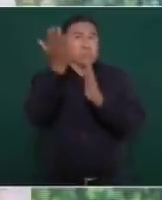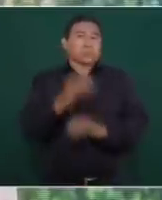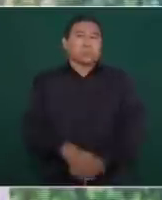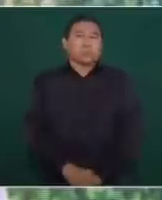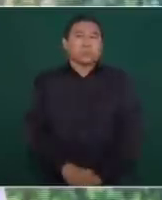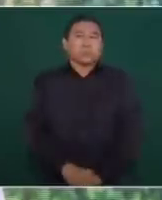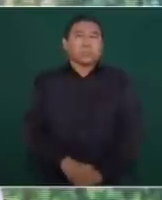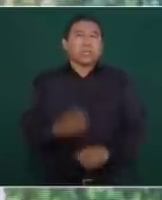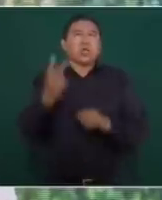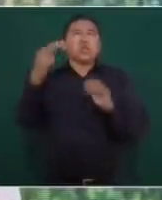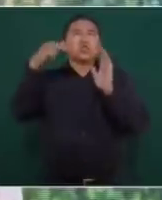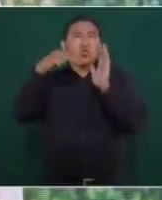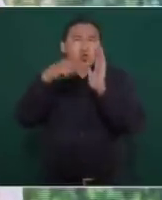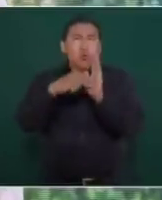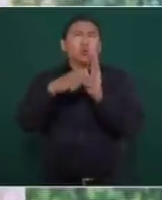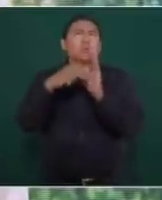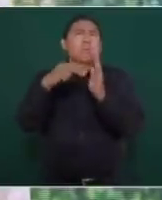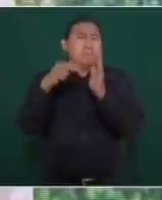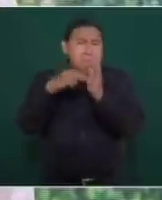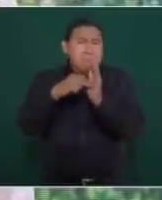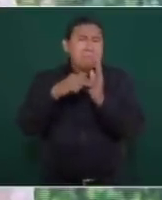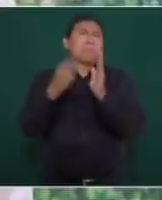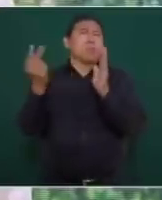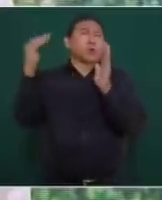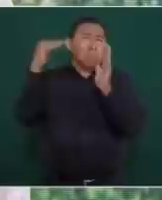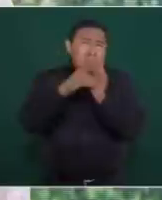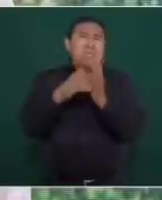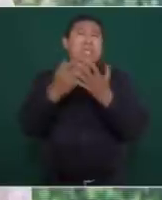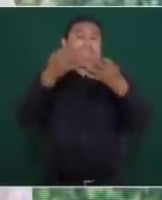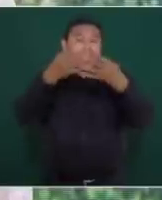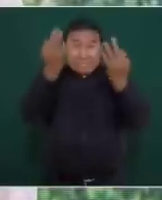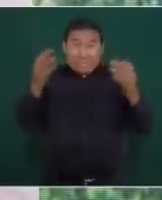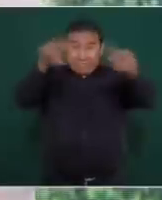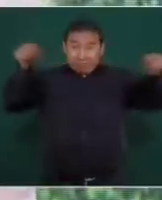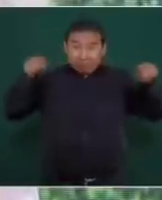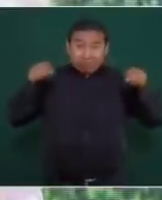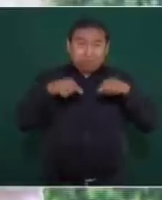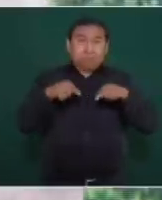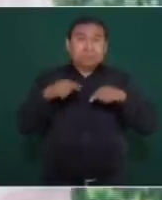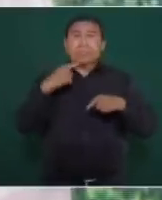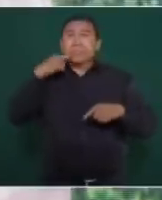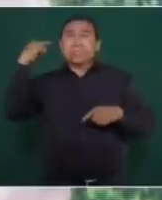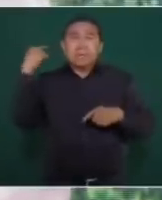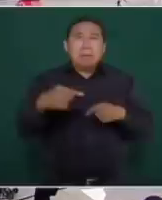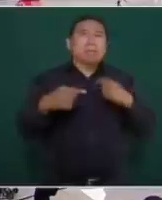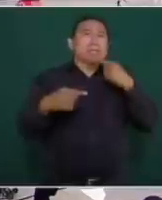tiene más de dos mil hectáreas y demandas